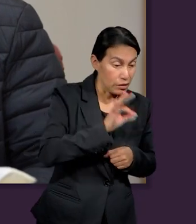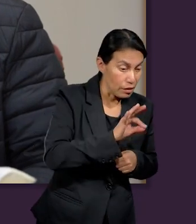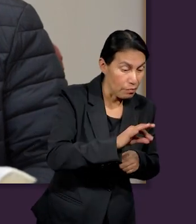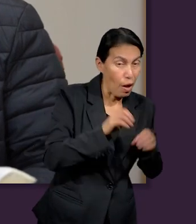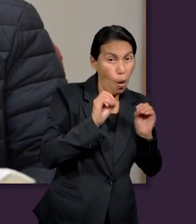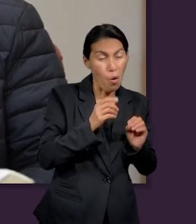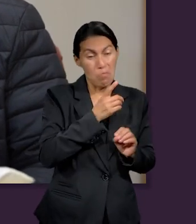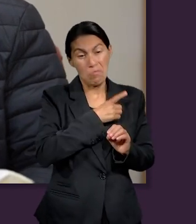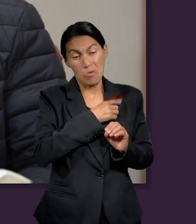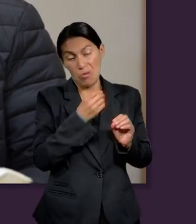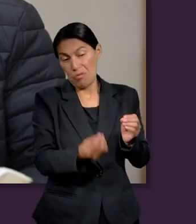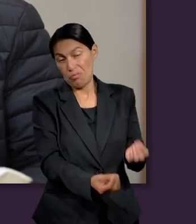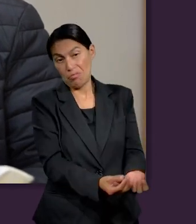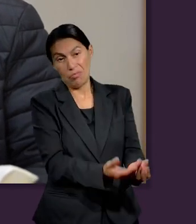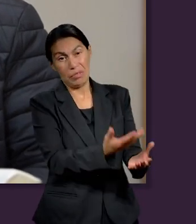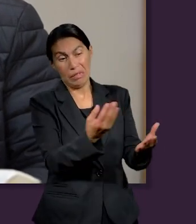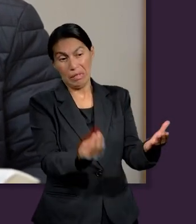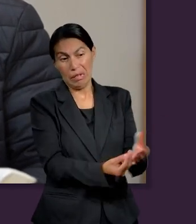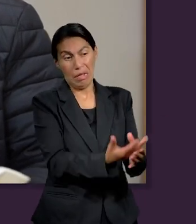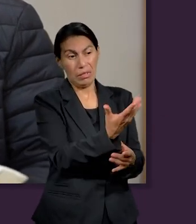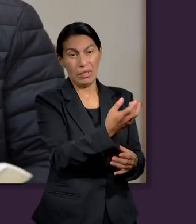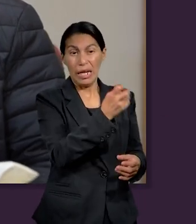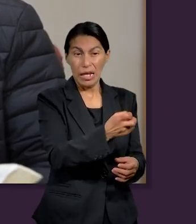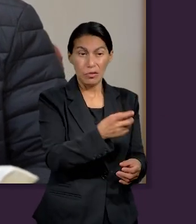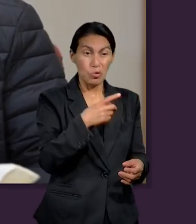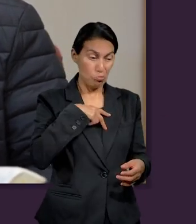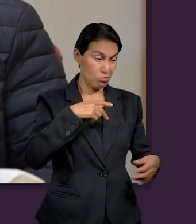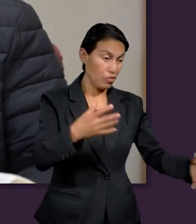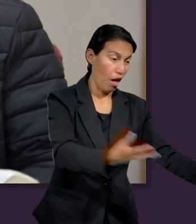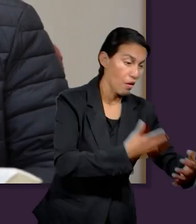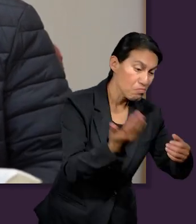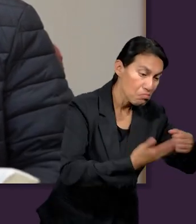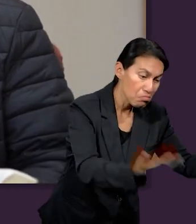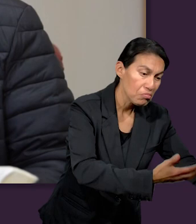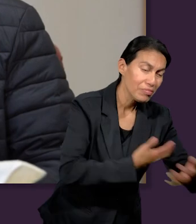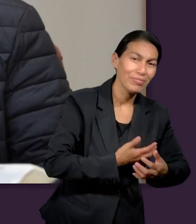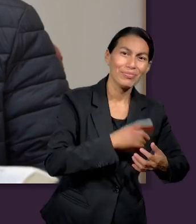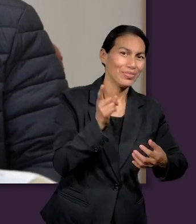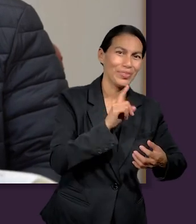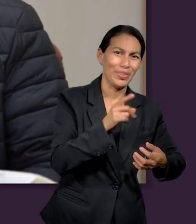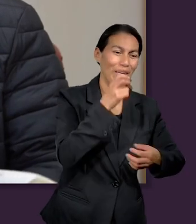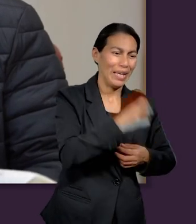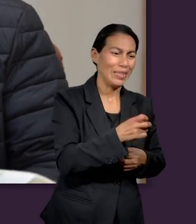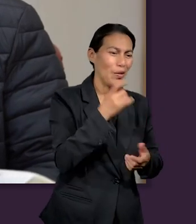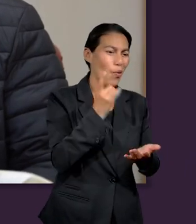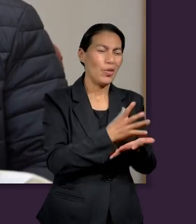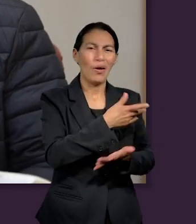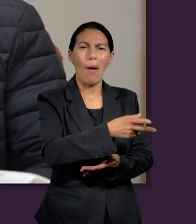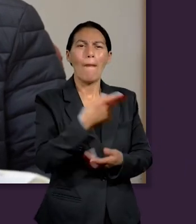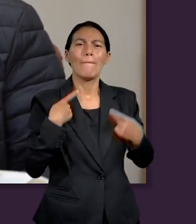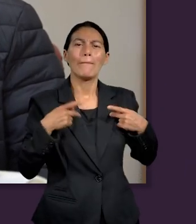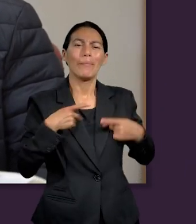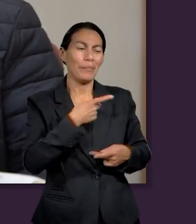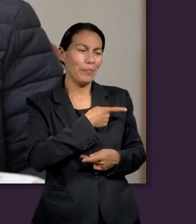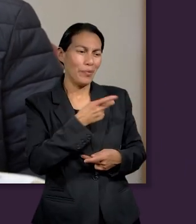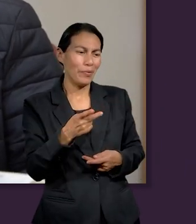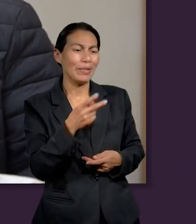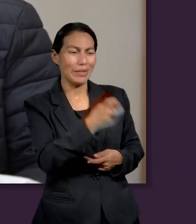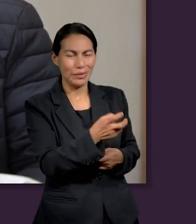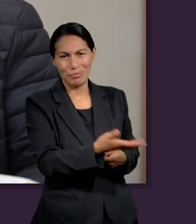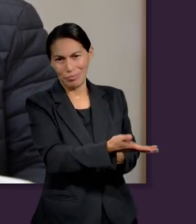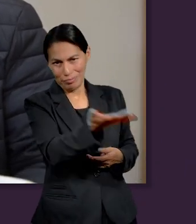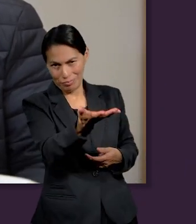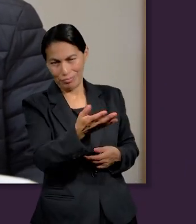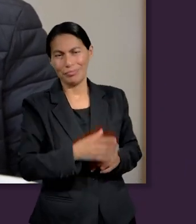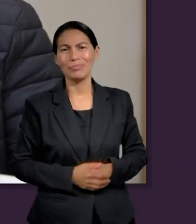cosecha, debía ser dedicada para los más necesitados, para los pobres. ¿Se acuerdan en